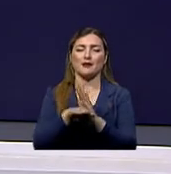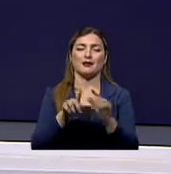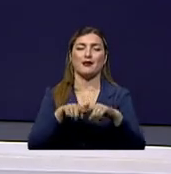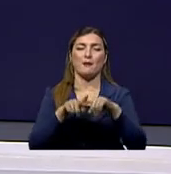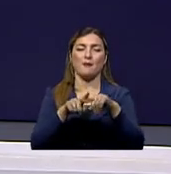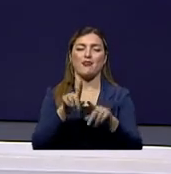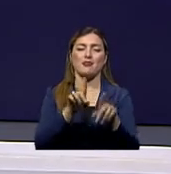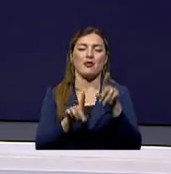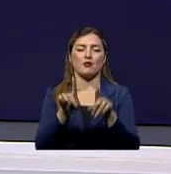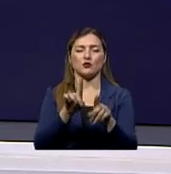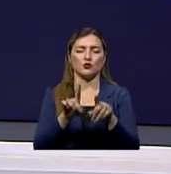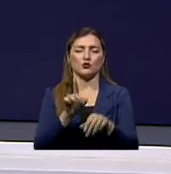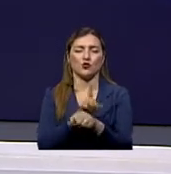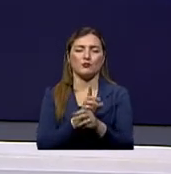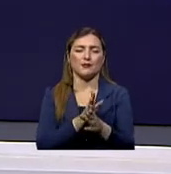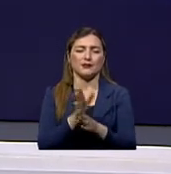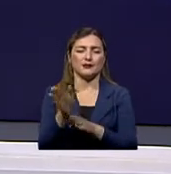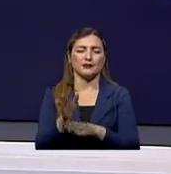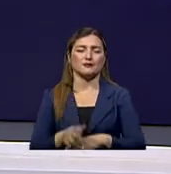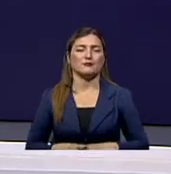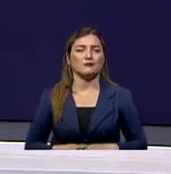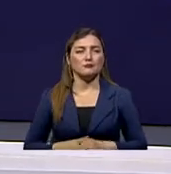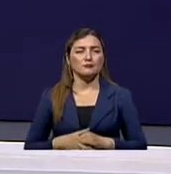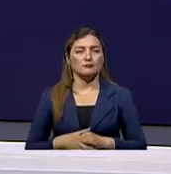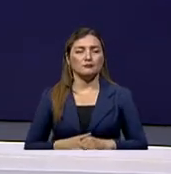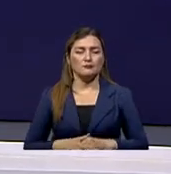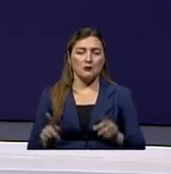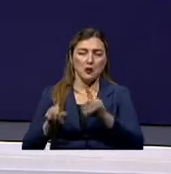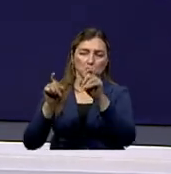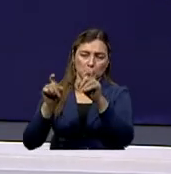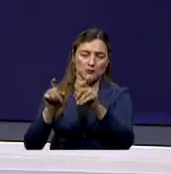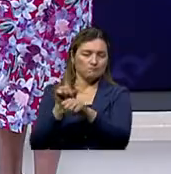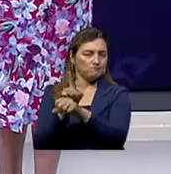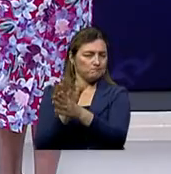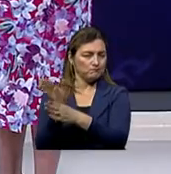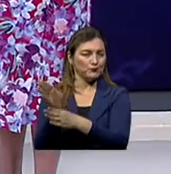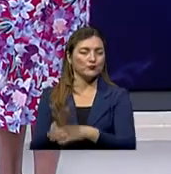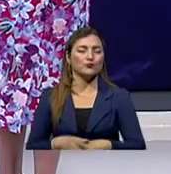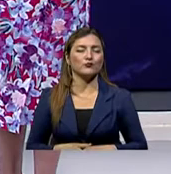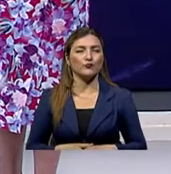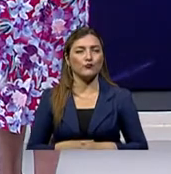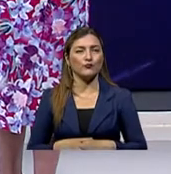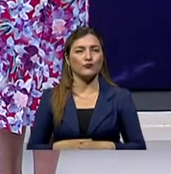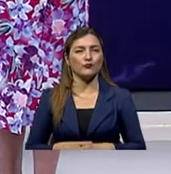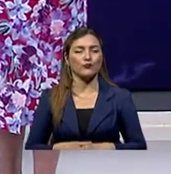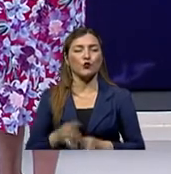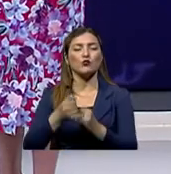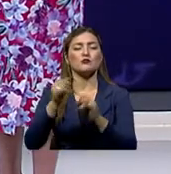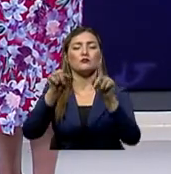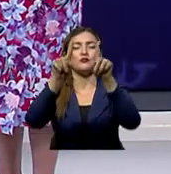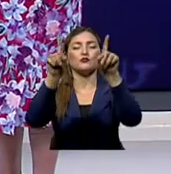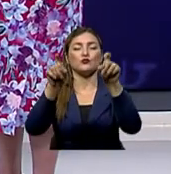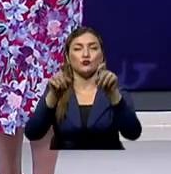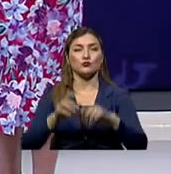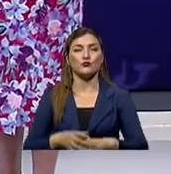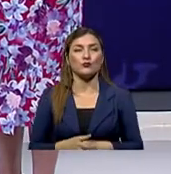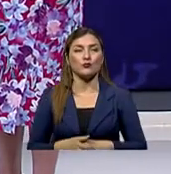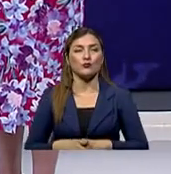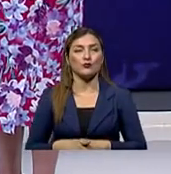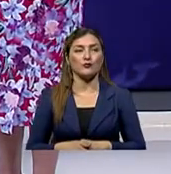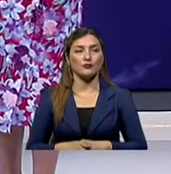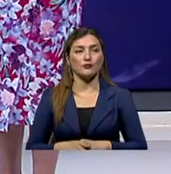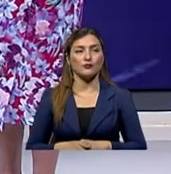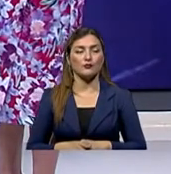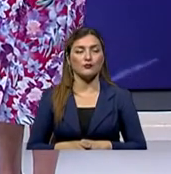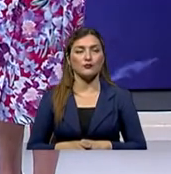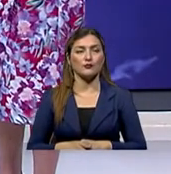ha sido diagnosticado y para eso, pues usted deberá consultar al especialista. Hay una última pregunta que nos hicieron llegar nuestros